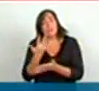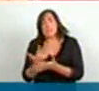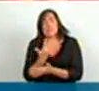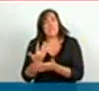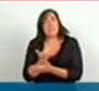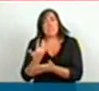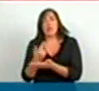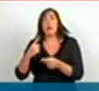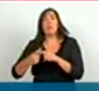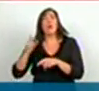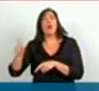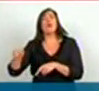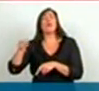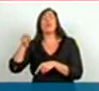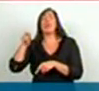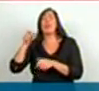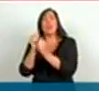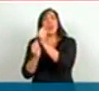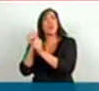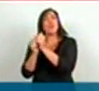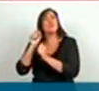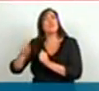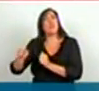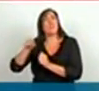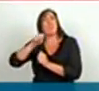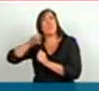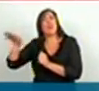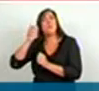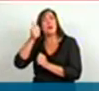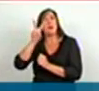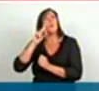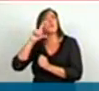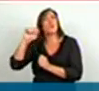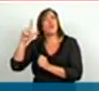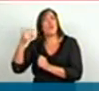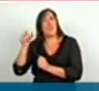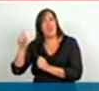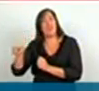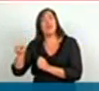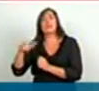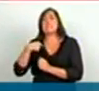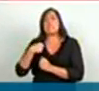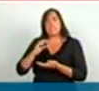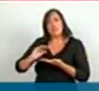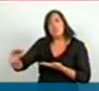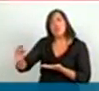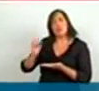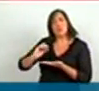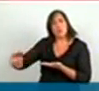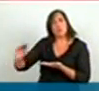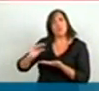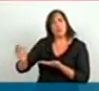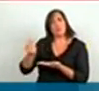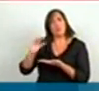Nosotros encontramos la industria avícola mal. Comenzamos a darle subsidios, líneas de crédito, y hoy